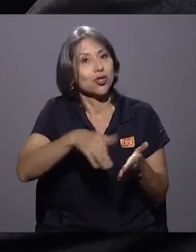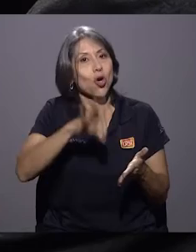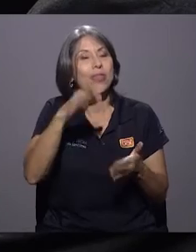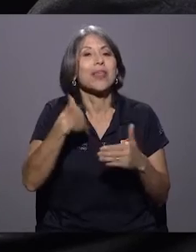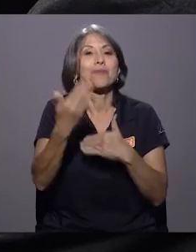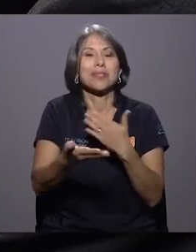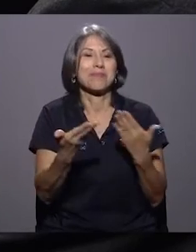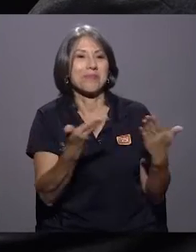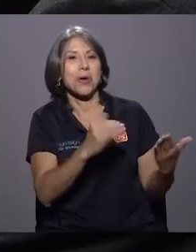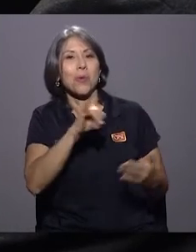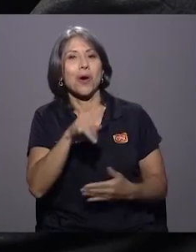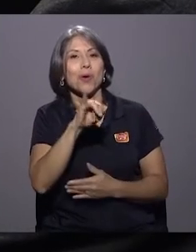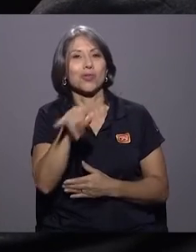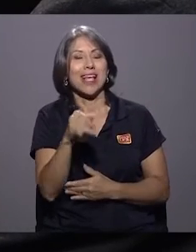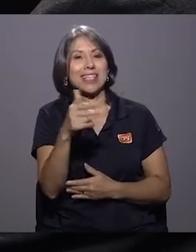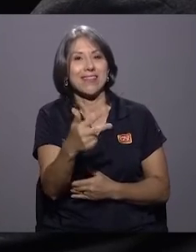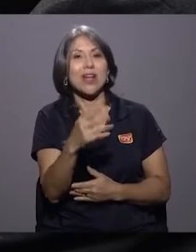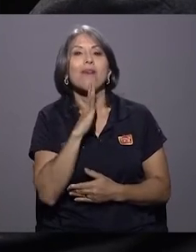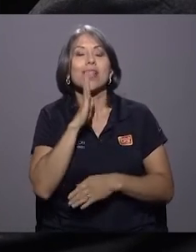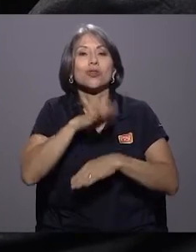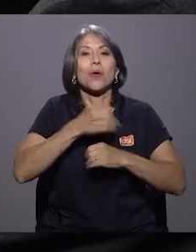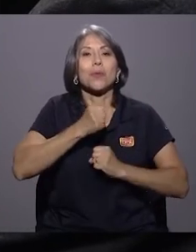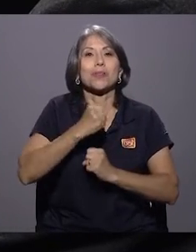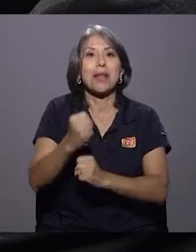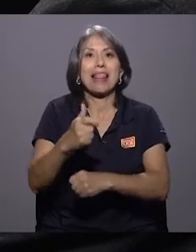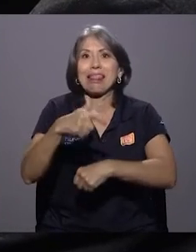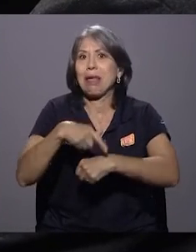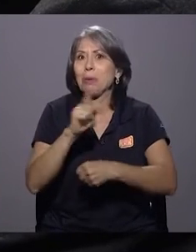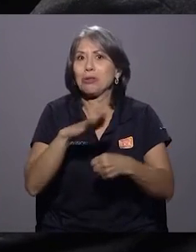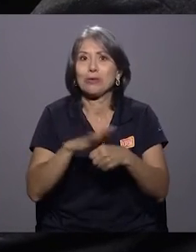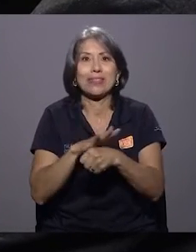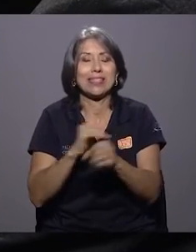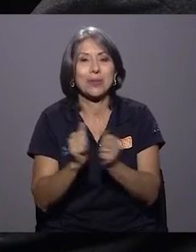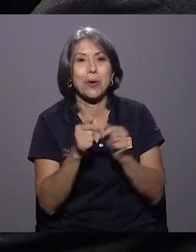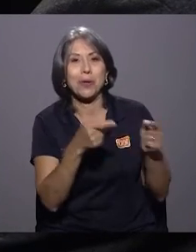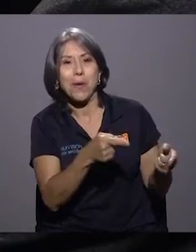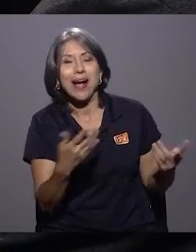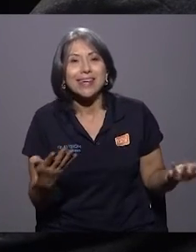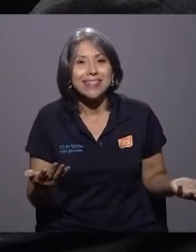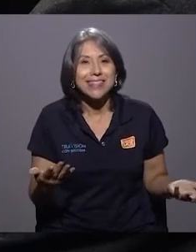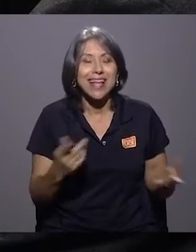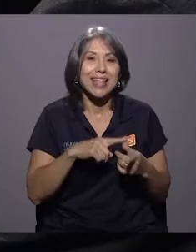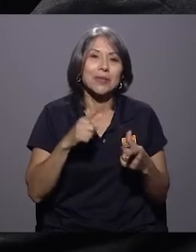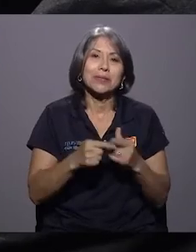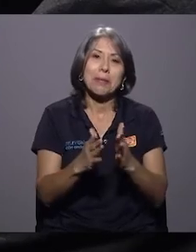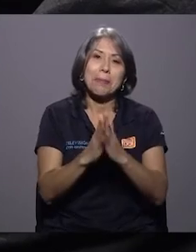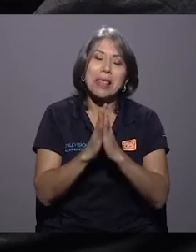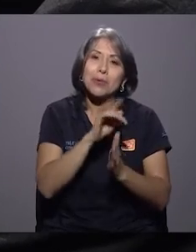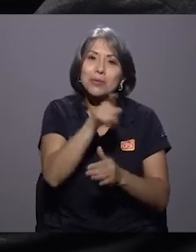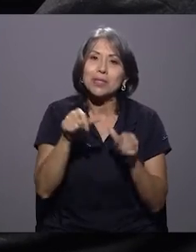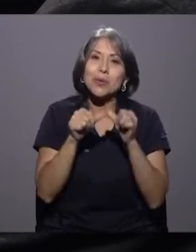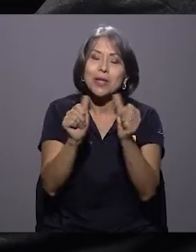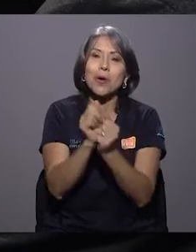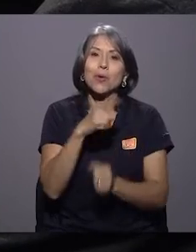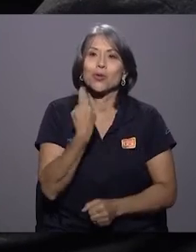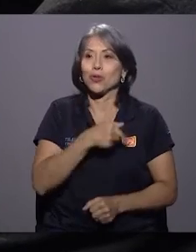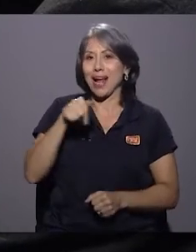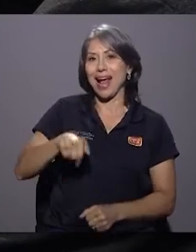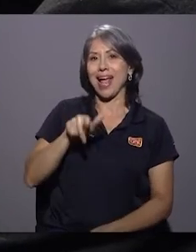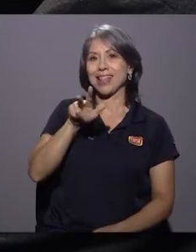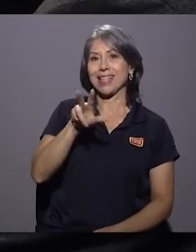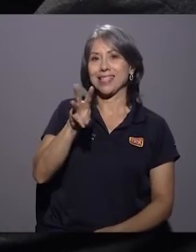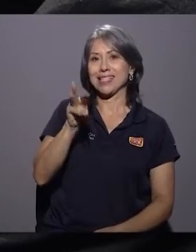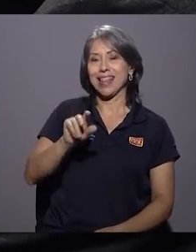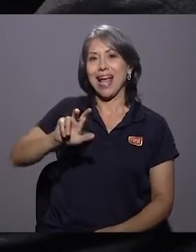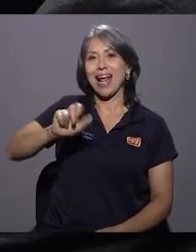con don Juan José Echeverría hablando de municipalidades. El tiempo no alcanza con don Juan. Así que les pido que sigan con nosotros. Acá estamos en 360,